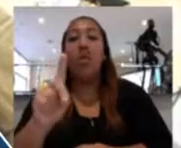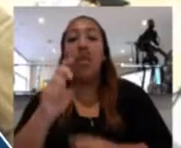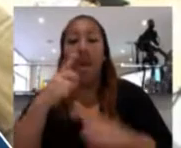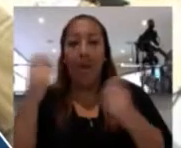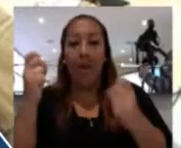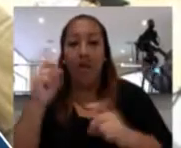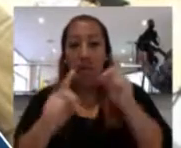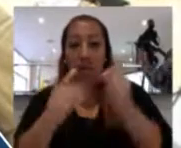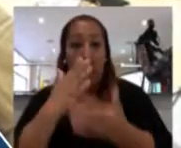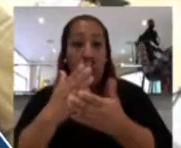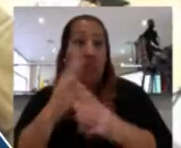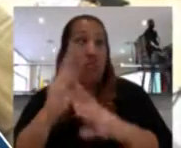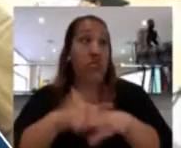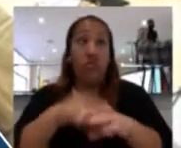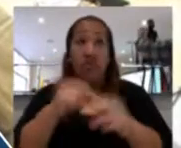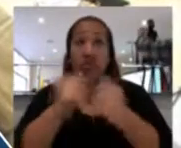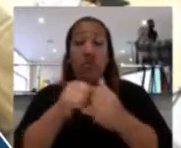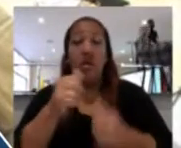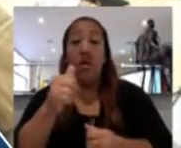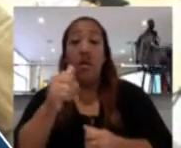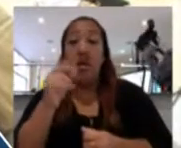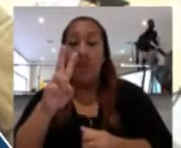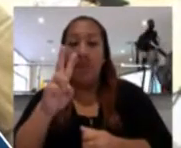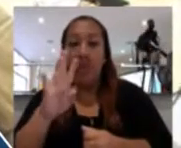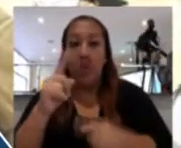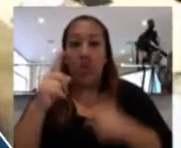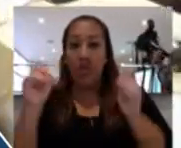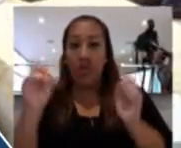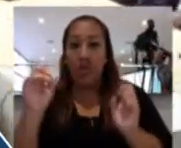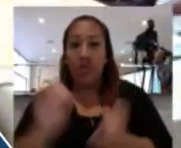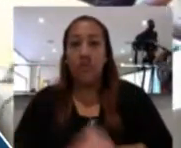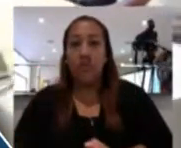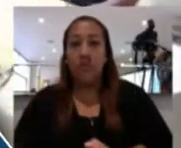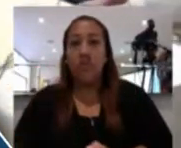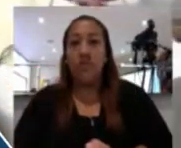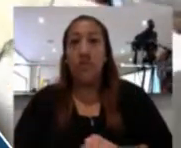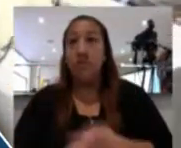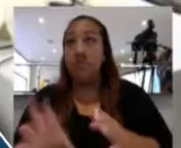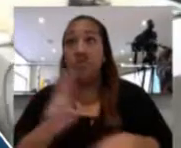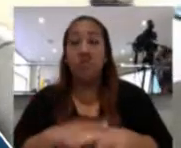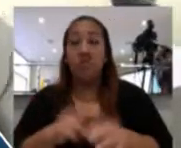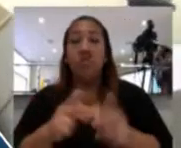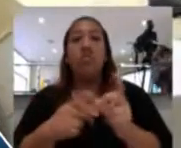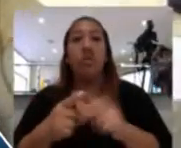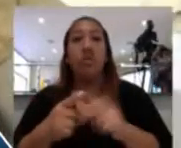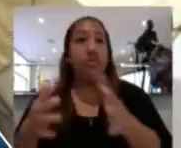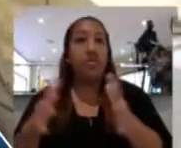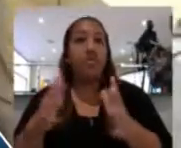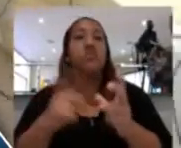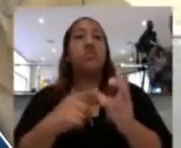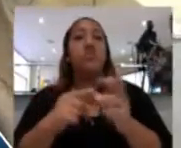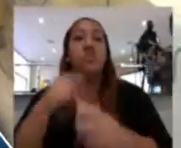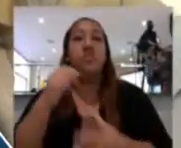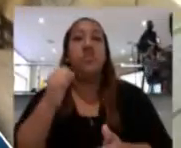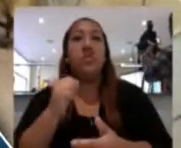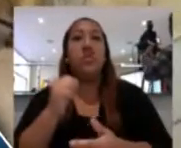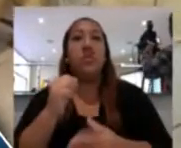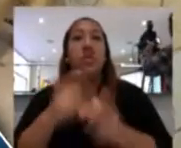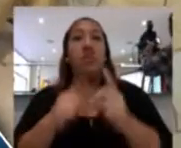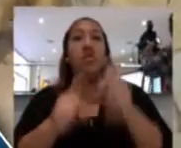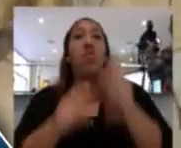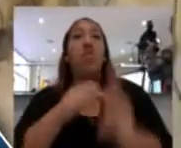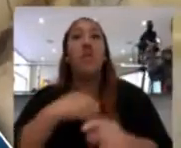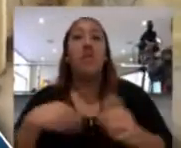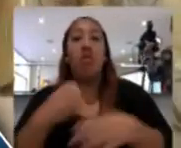No sé si hay alguna observación con relación a la del 24 de marzo. No habiendo observaciones, también procederemos a su voto.